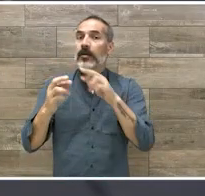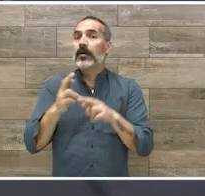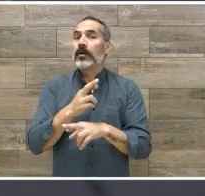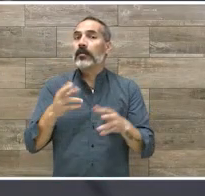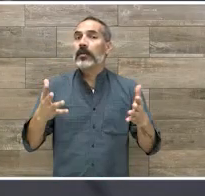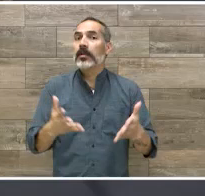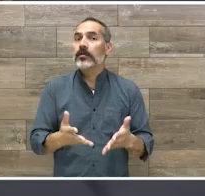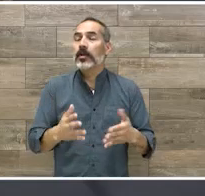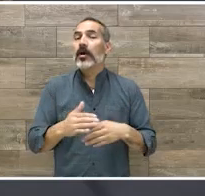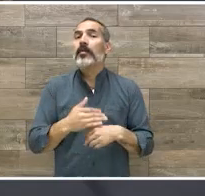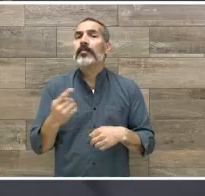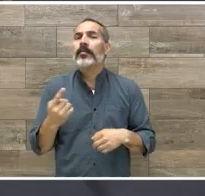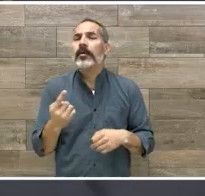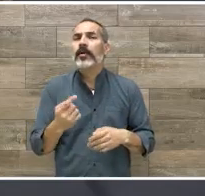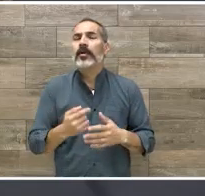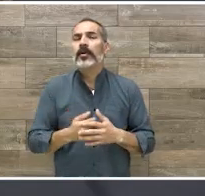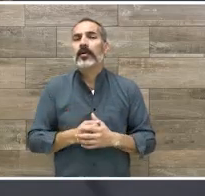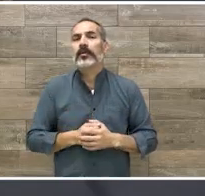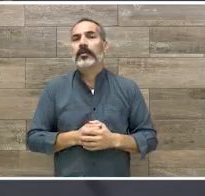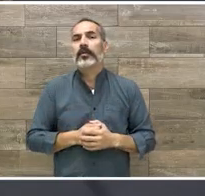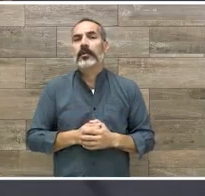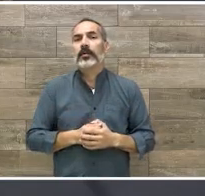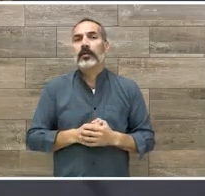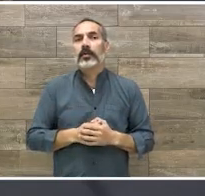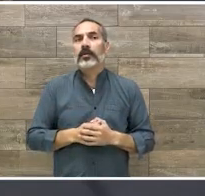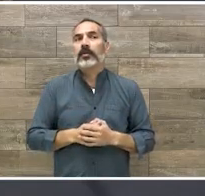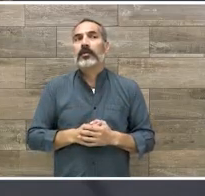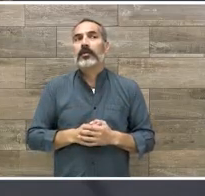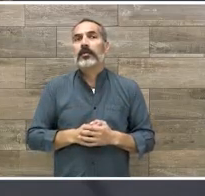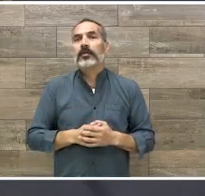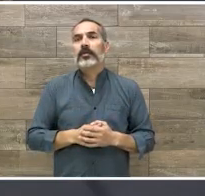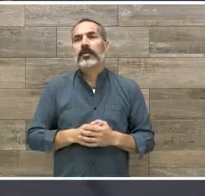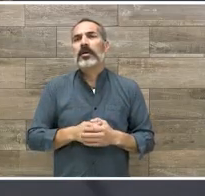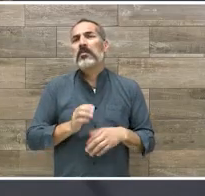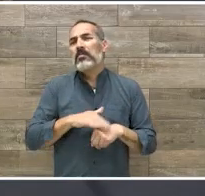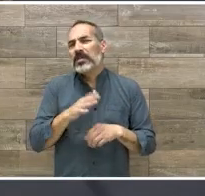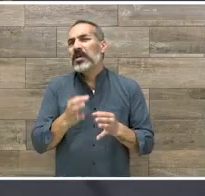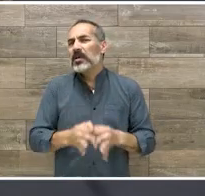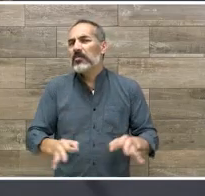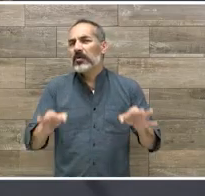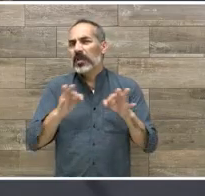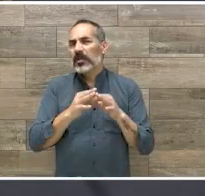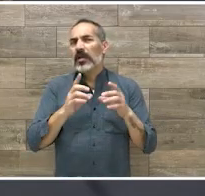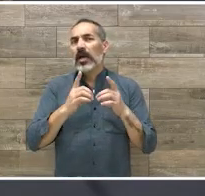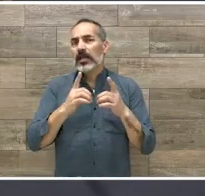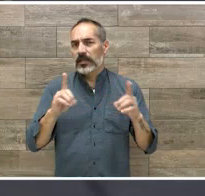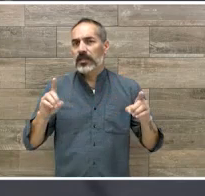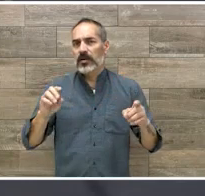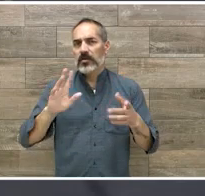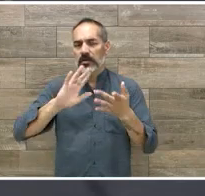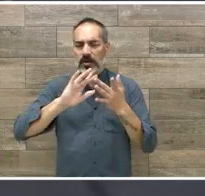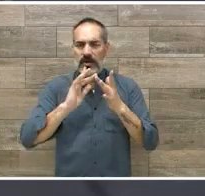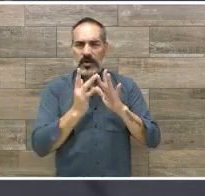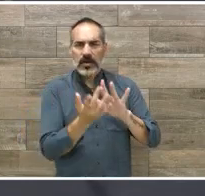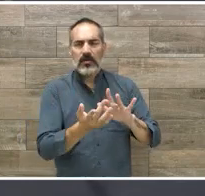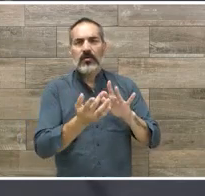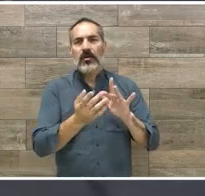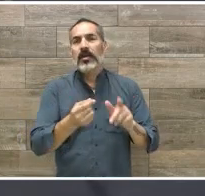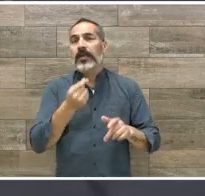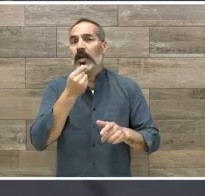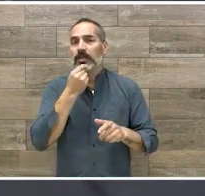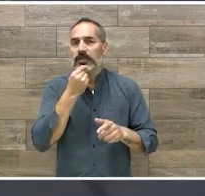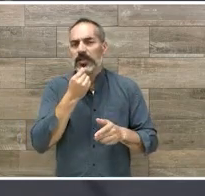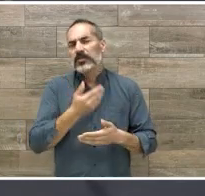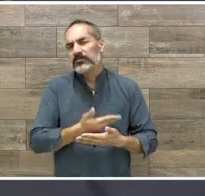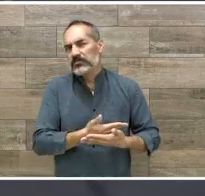porque se ha dado más importancia al desarrollo, bueno, al neurodesarrollo de los niños. Eso es por una